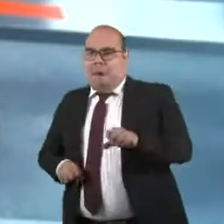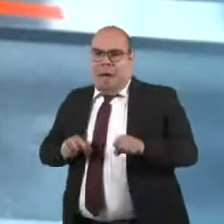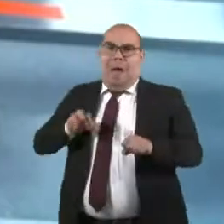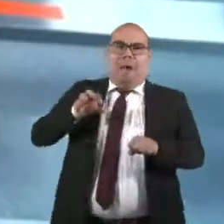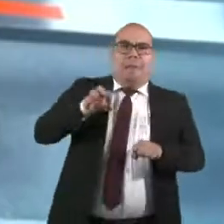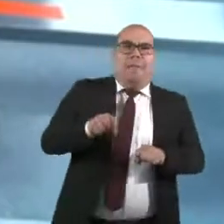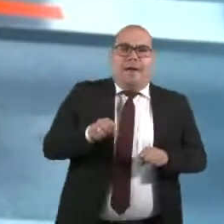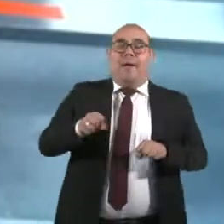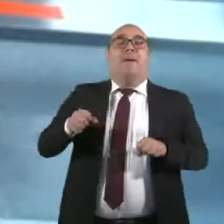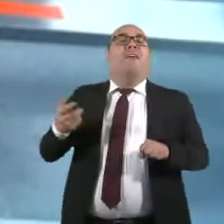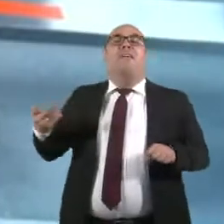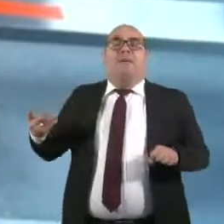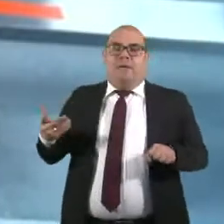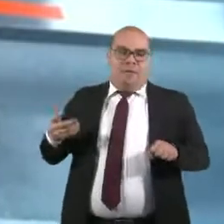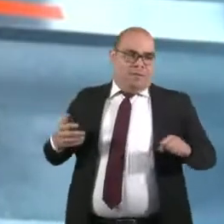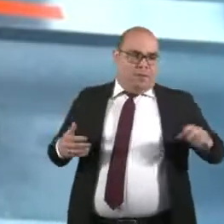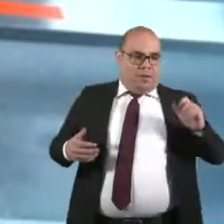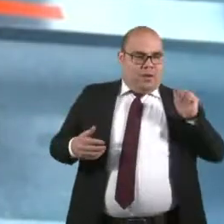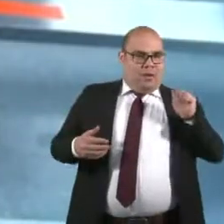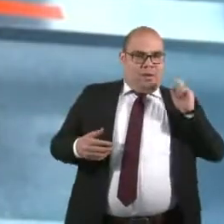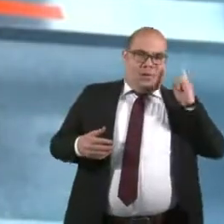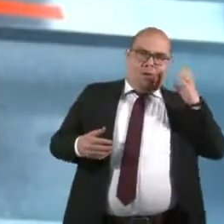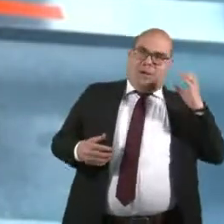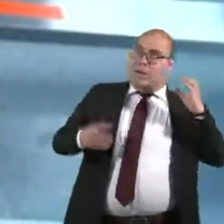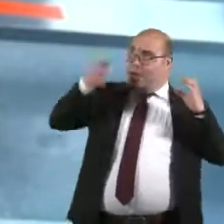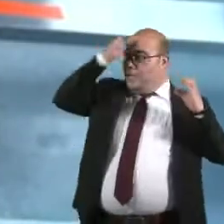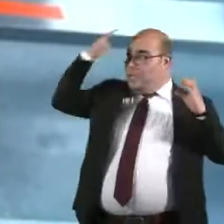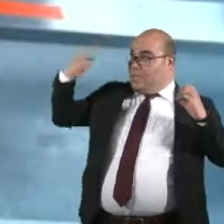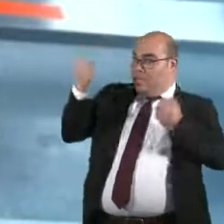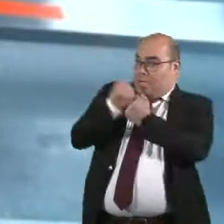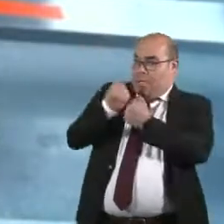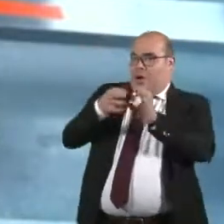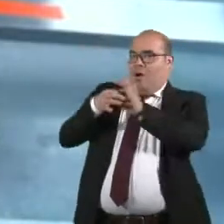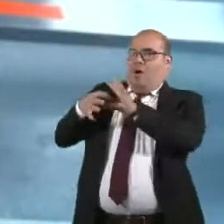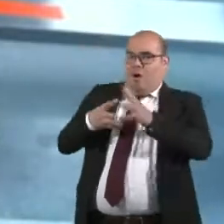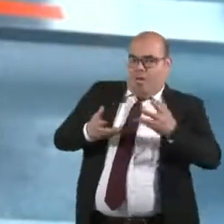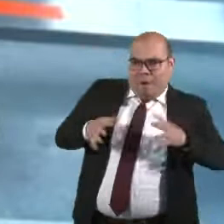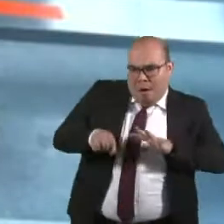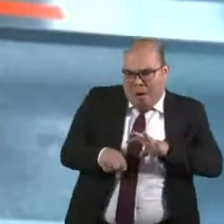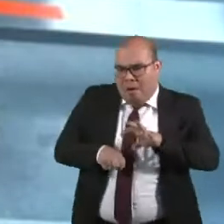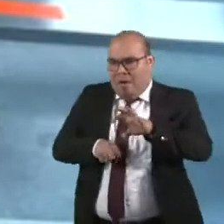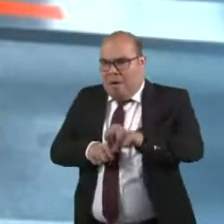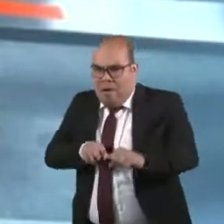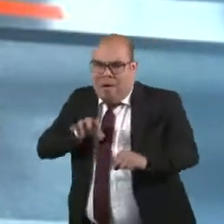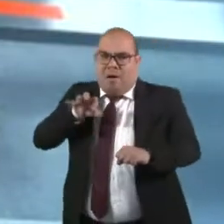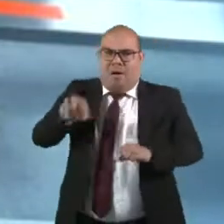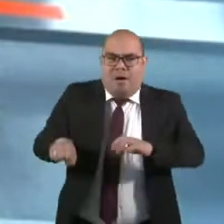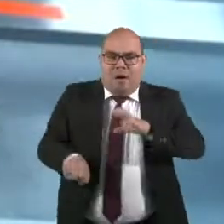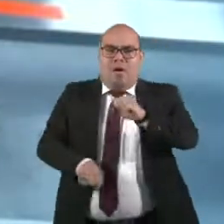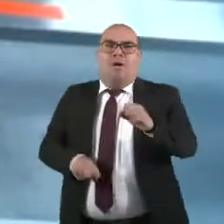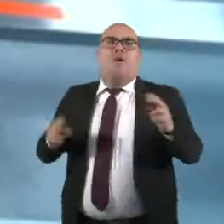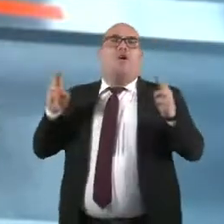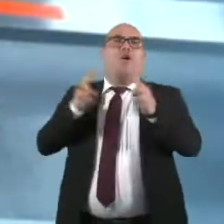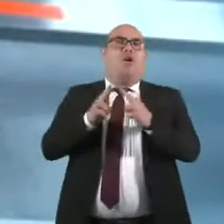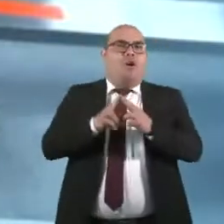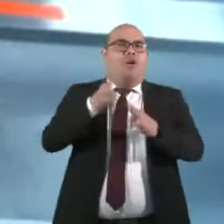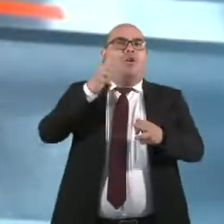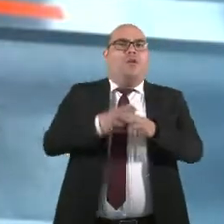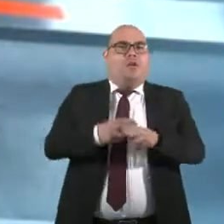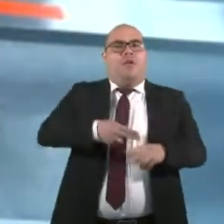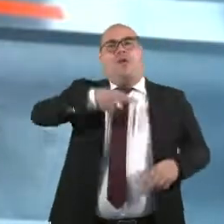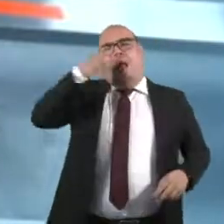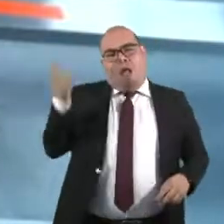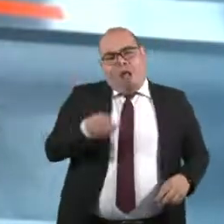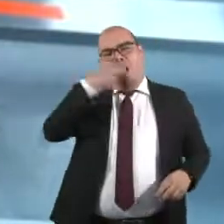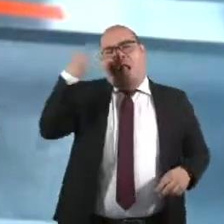Estado por parte de las autodefensas, haciendo pactos, acuerdos, y que se da y se conoce como el tema que usted, y se lo he nombrado ya un